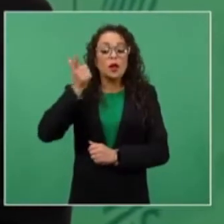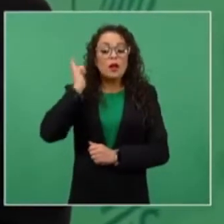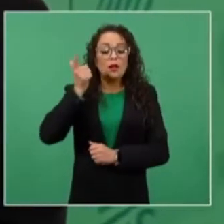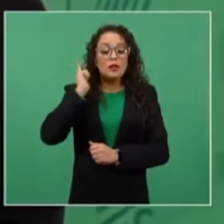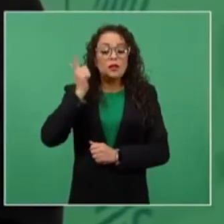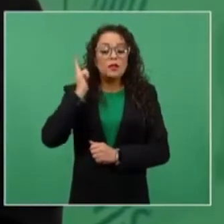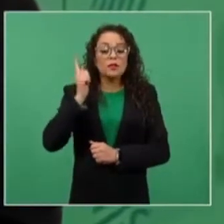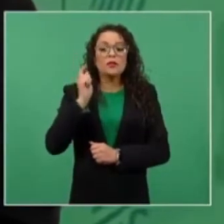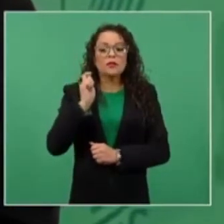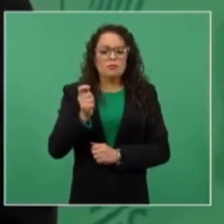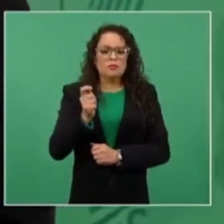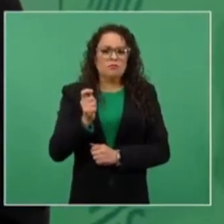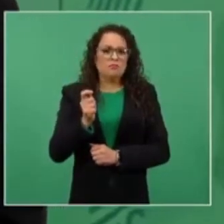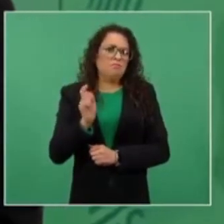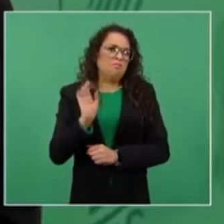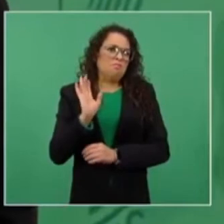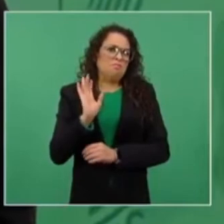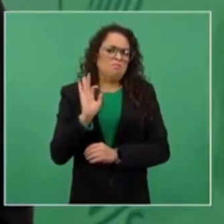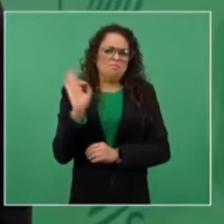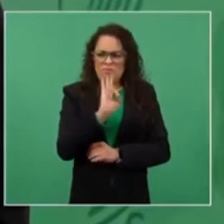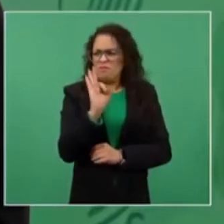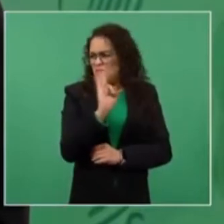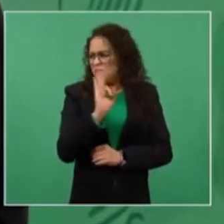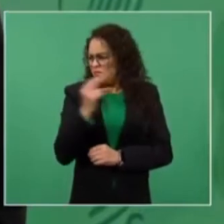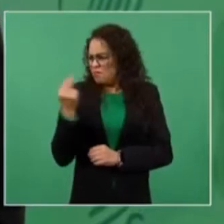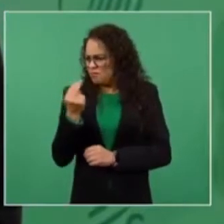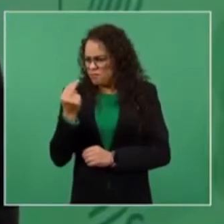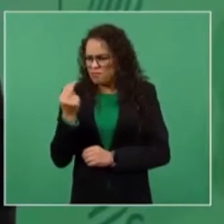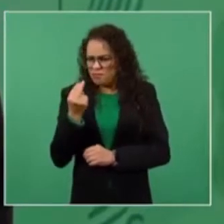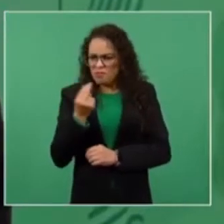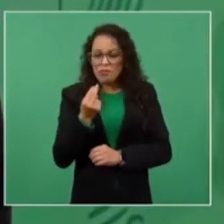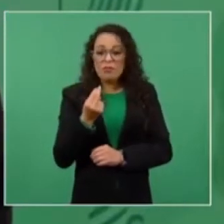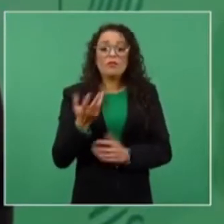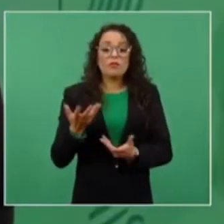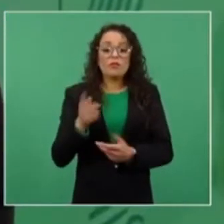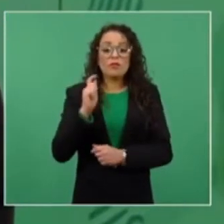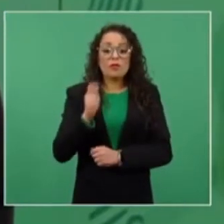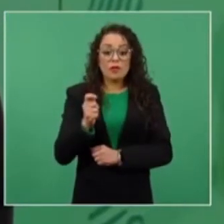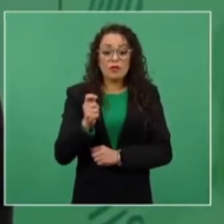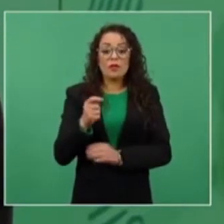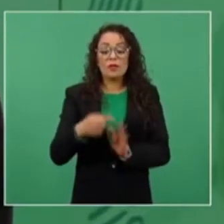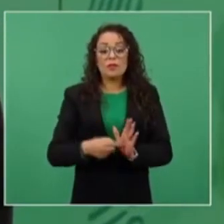si hace falta que se den los antecedentes,